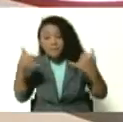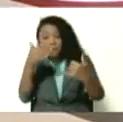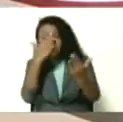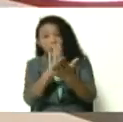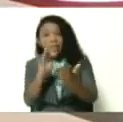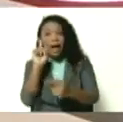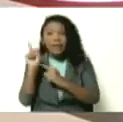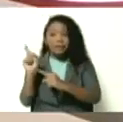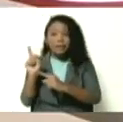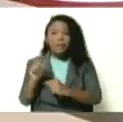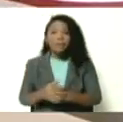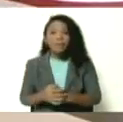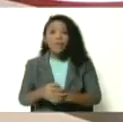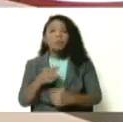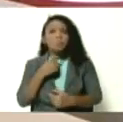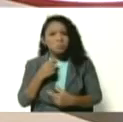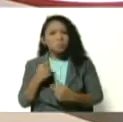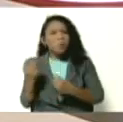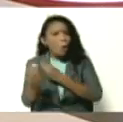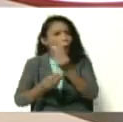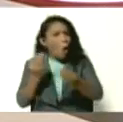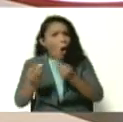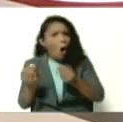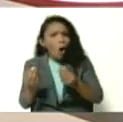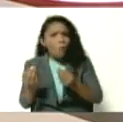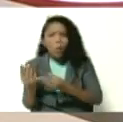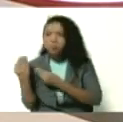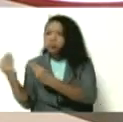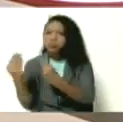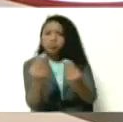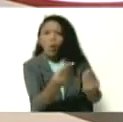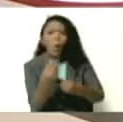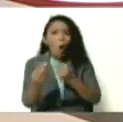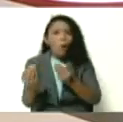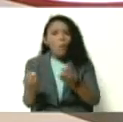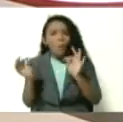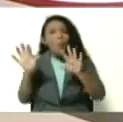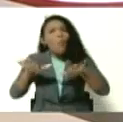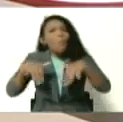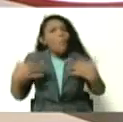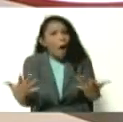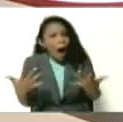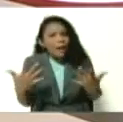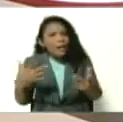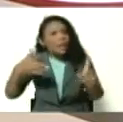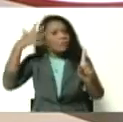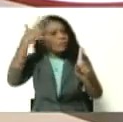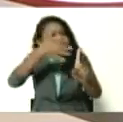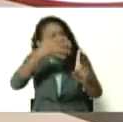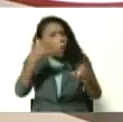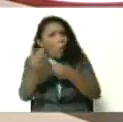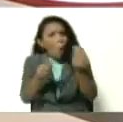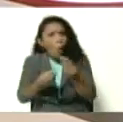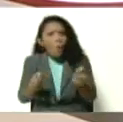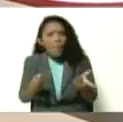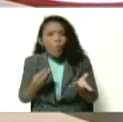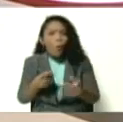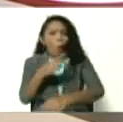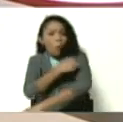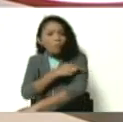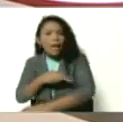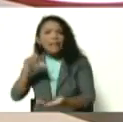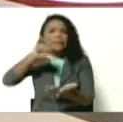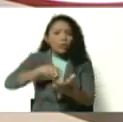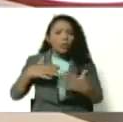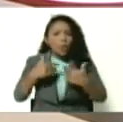cónsul. Erick Gana, nos gustaría ahora ver cómo se va a distribuir este oxígeno, cuáles son los lineamientos que se han hecho con varios hospitales, centros de